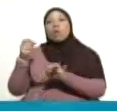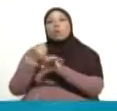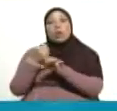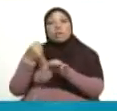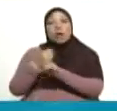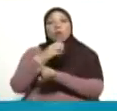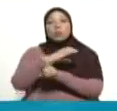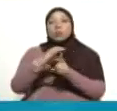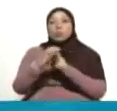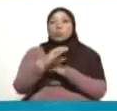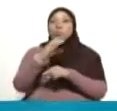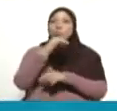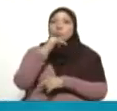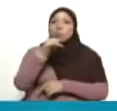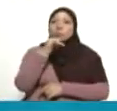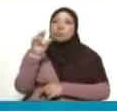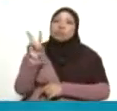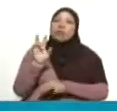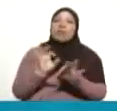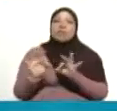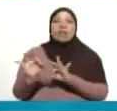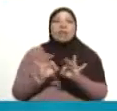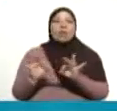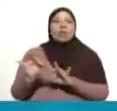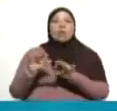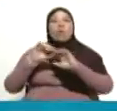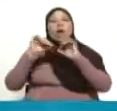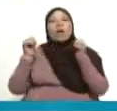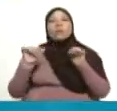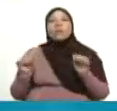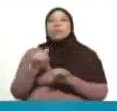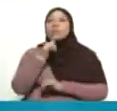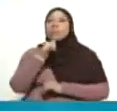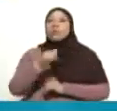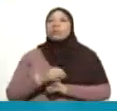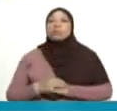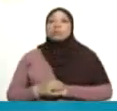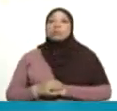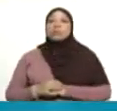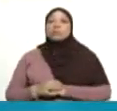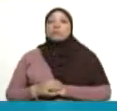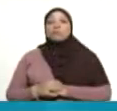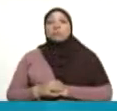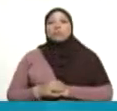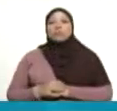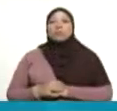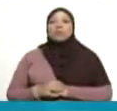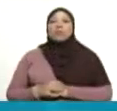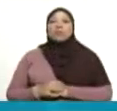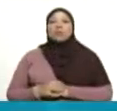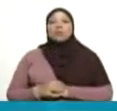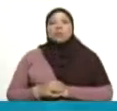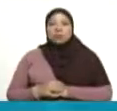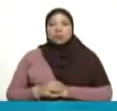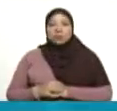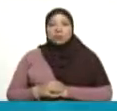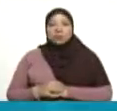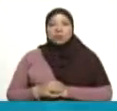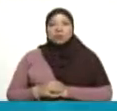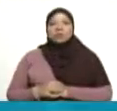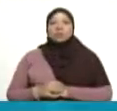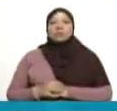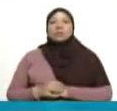venezolana, por el teatro, por el arte, por las letras venezolanas. Ha dejado,